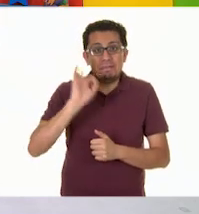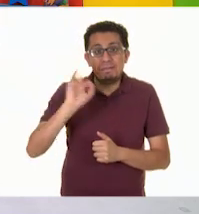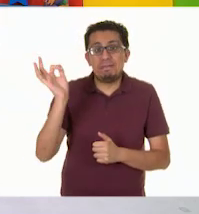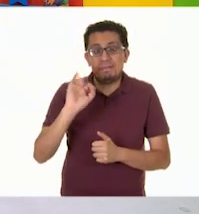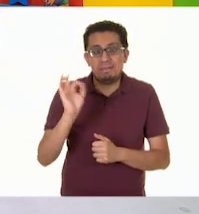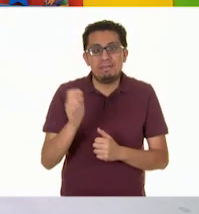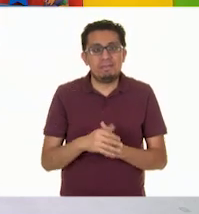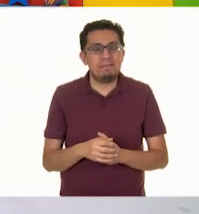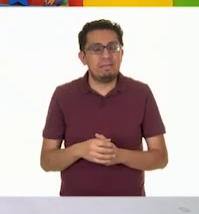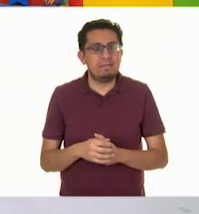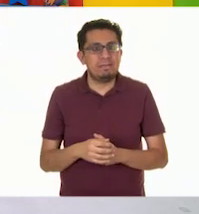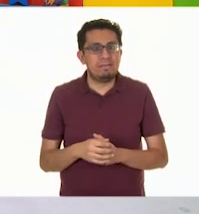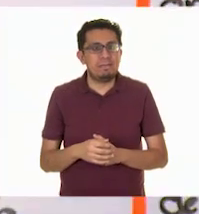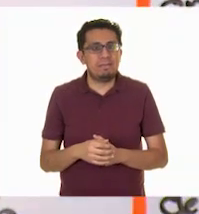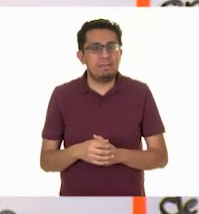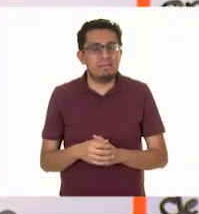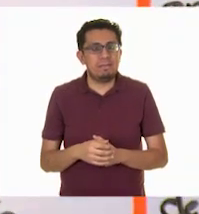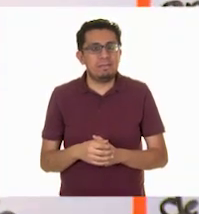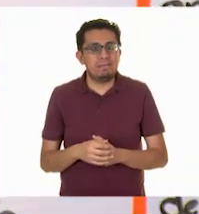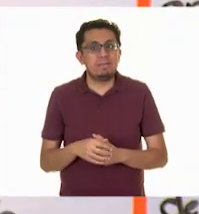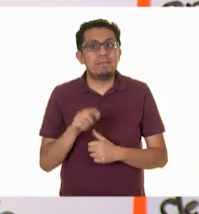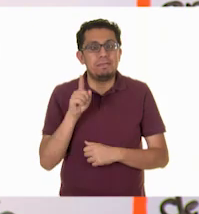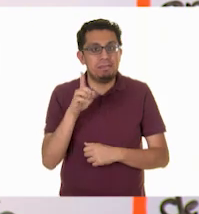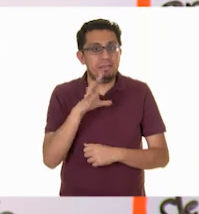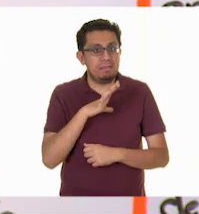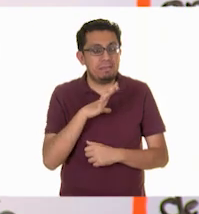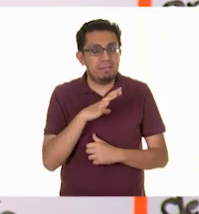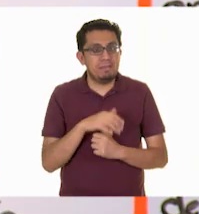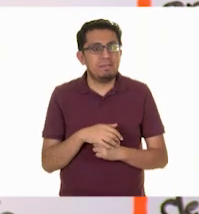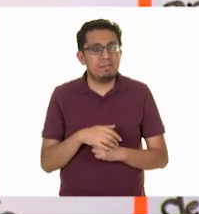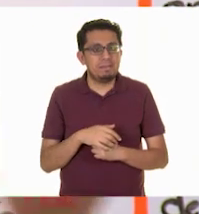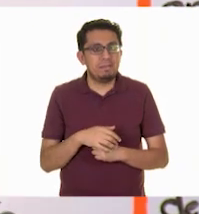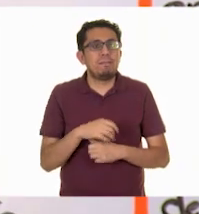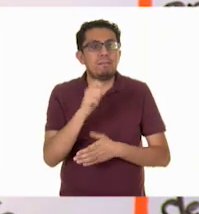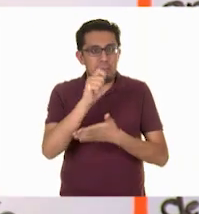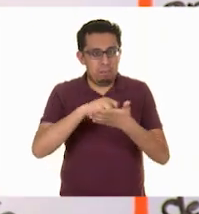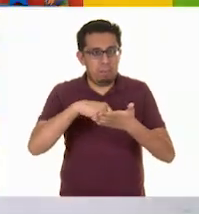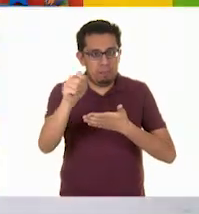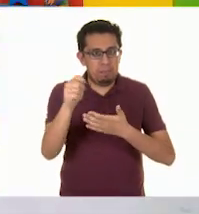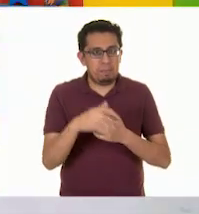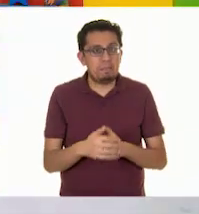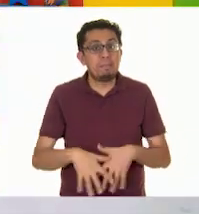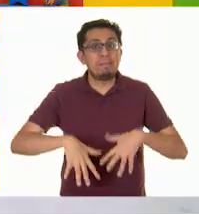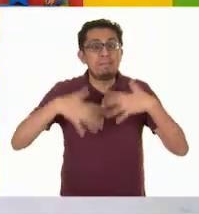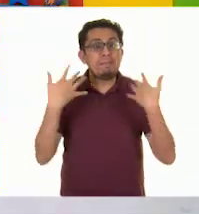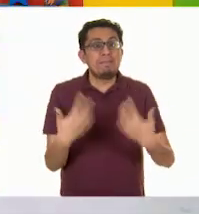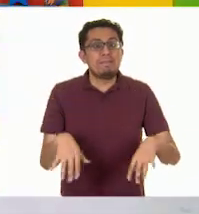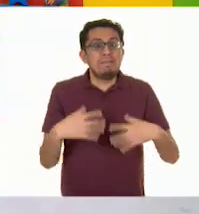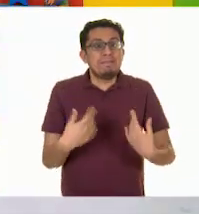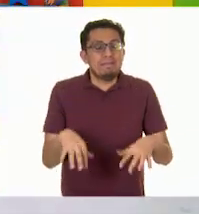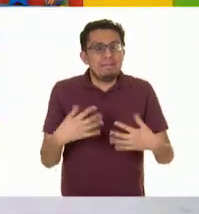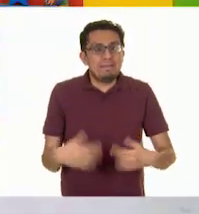ver, mandarino, aquí está. Le ponemos palomita. ¡Ay!